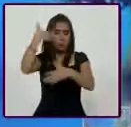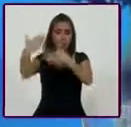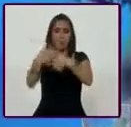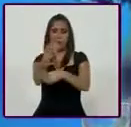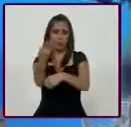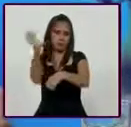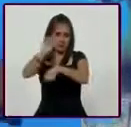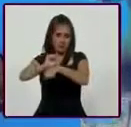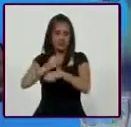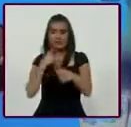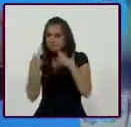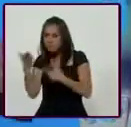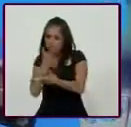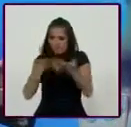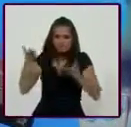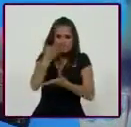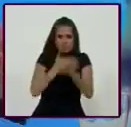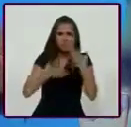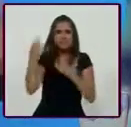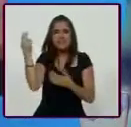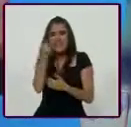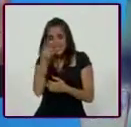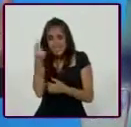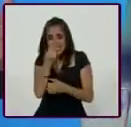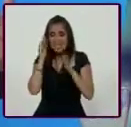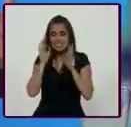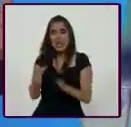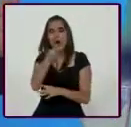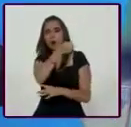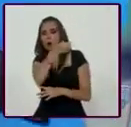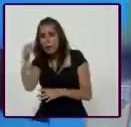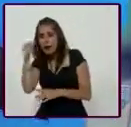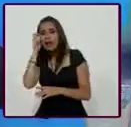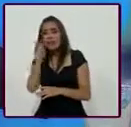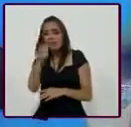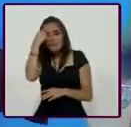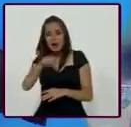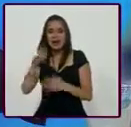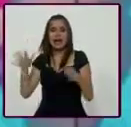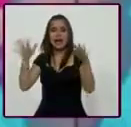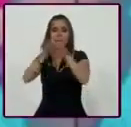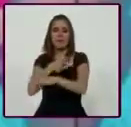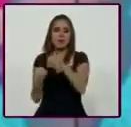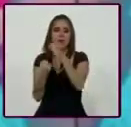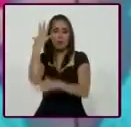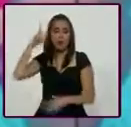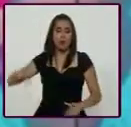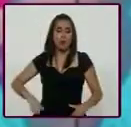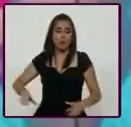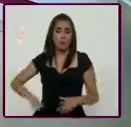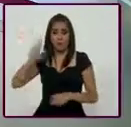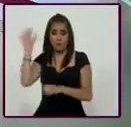semanas, tratando de orquestar lo que podría ser la transición para una nueva administración pública federal